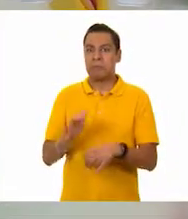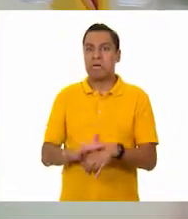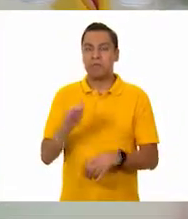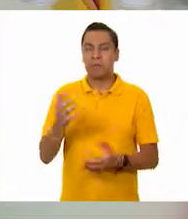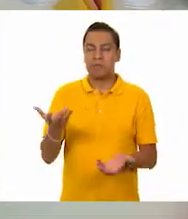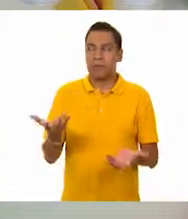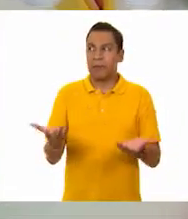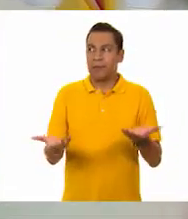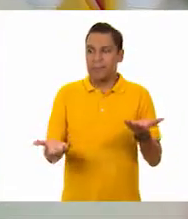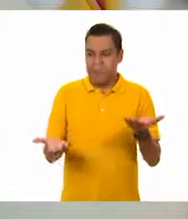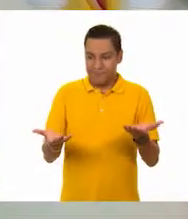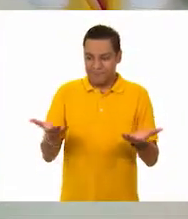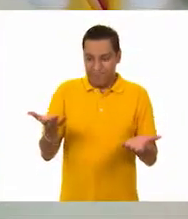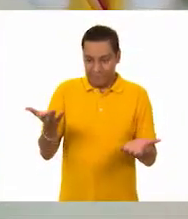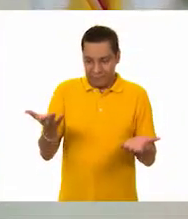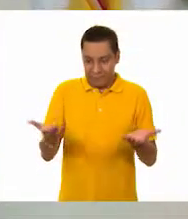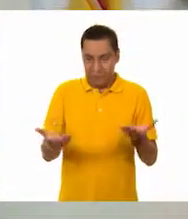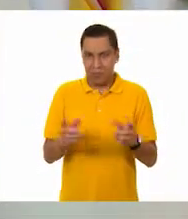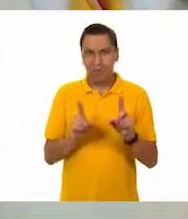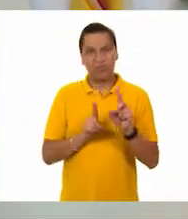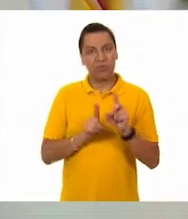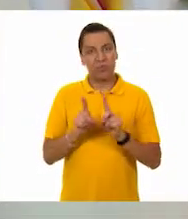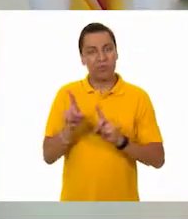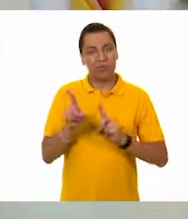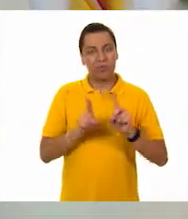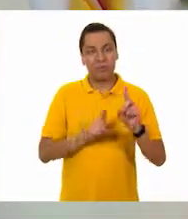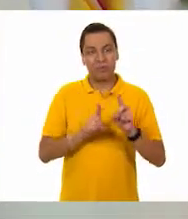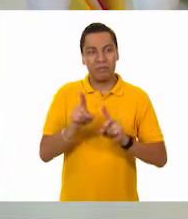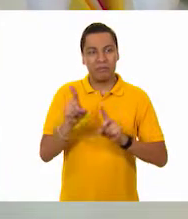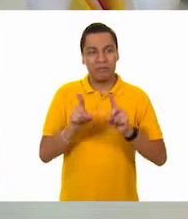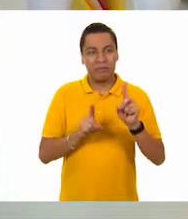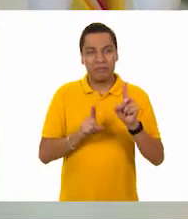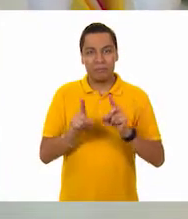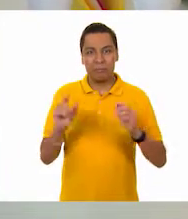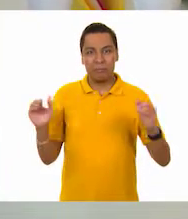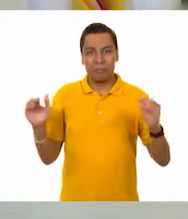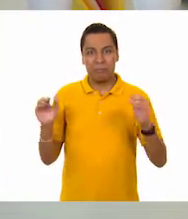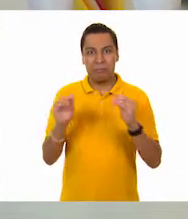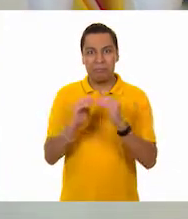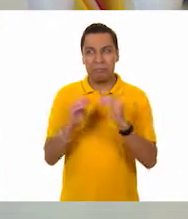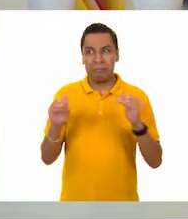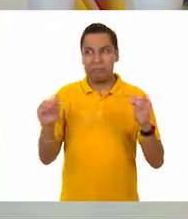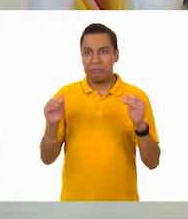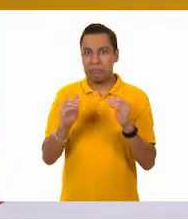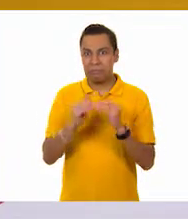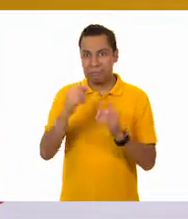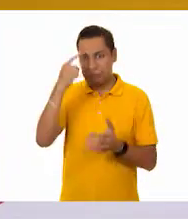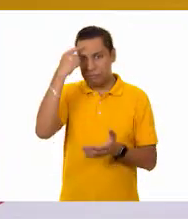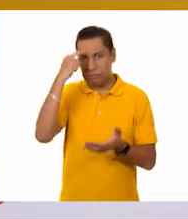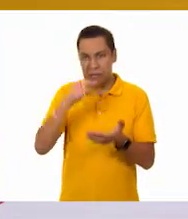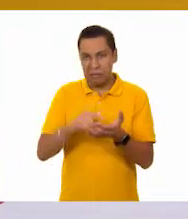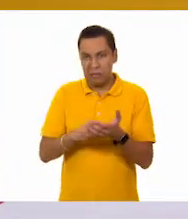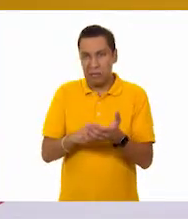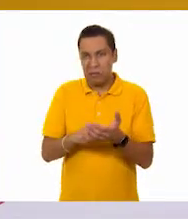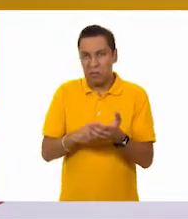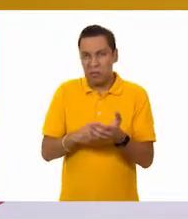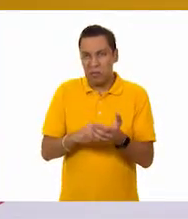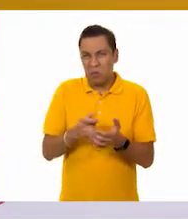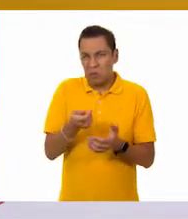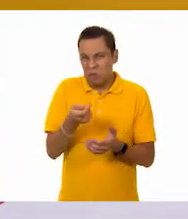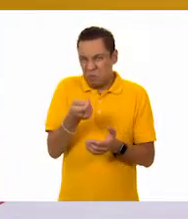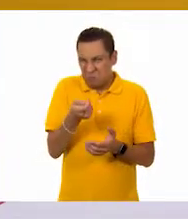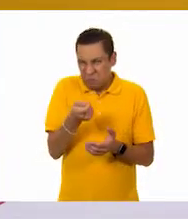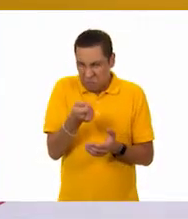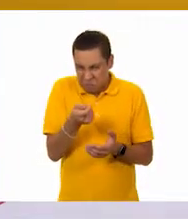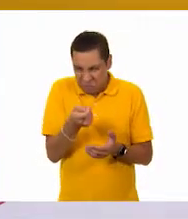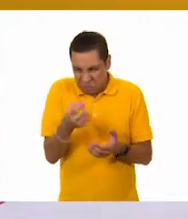Ay, pues, ¿sabes? Tengo una duda, maestro, Jalotino. Como que un poquito más tal vez el jitomate, pero